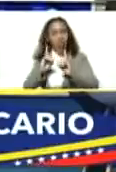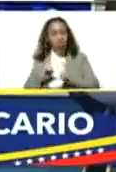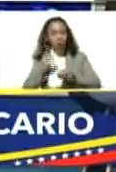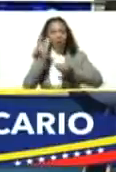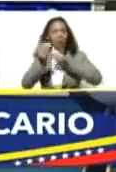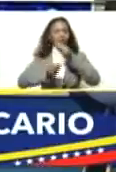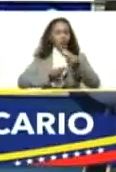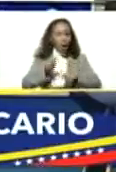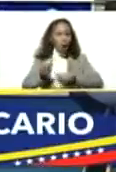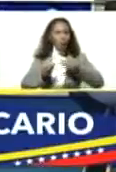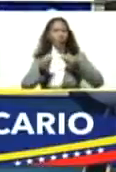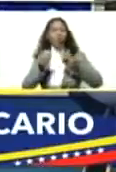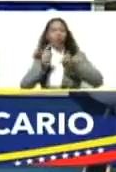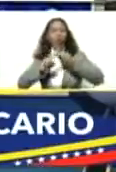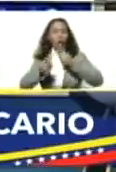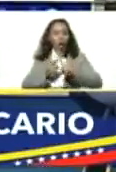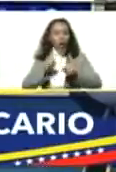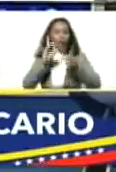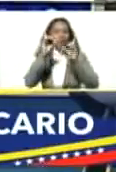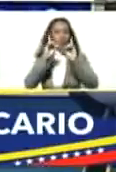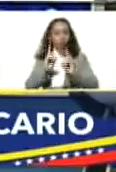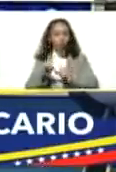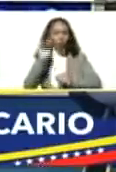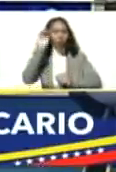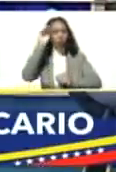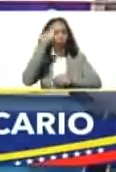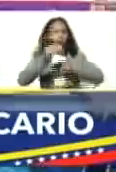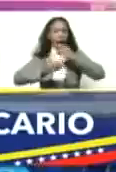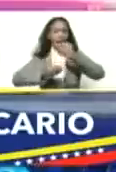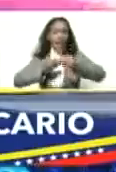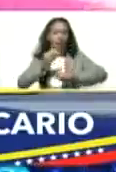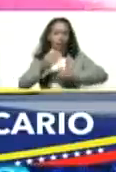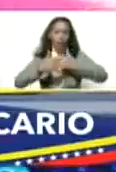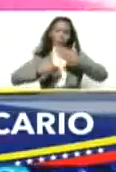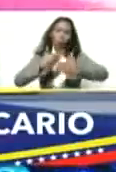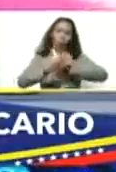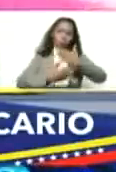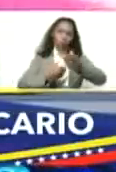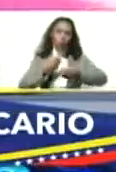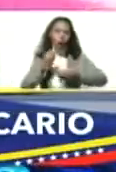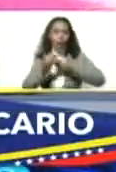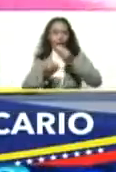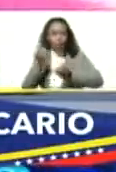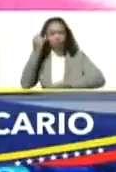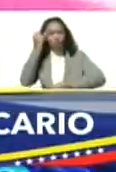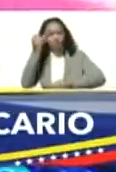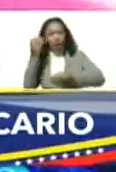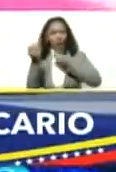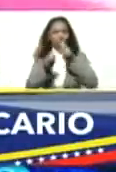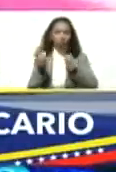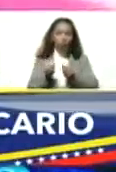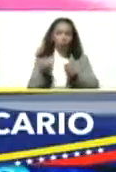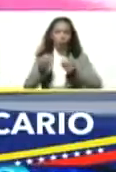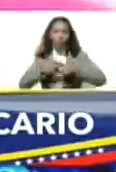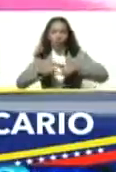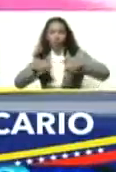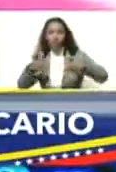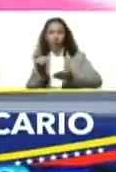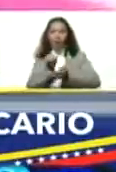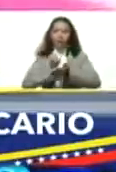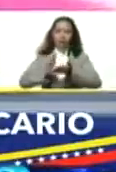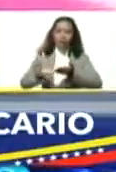que hay que ir tomando para incrementar el crédito,